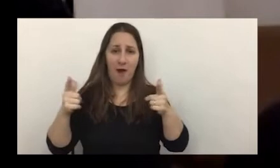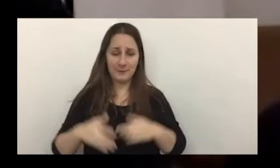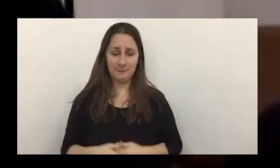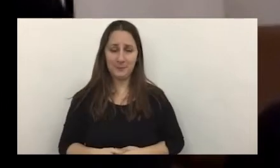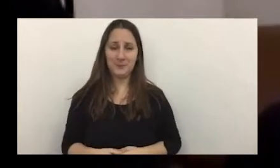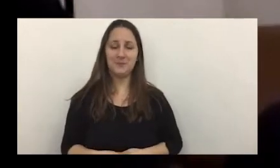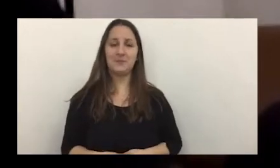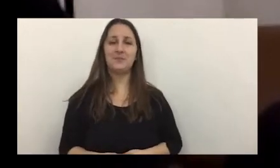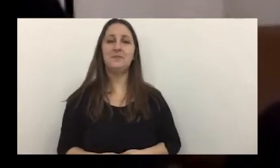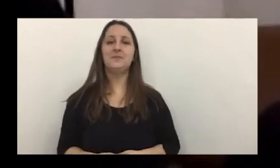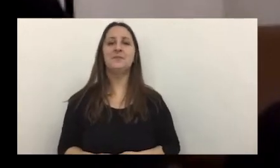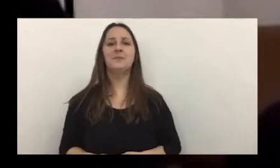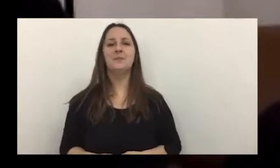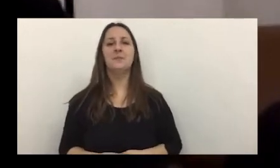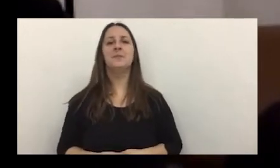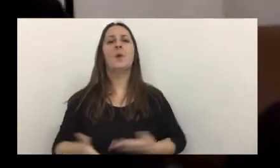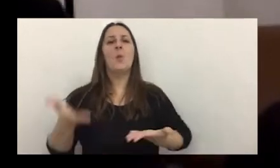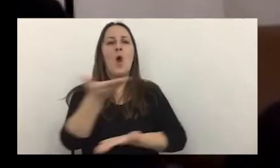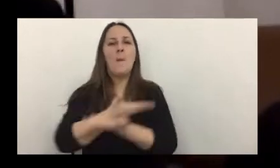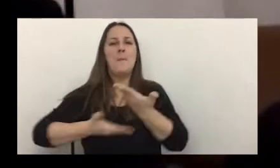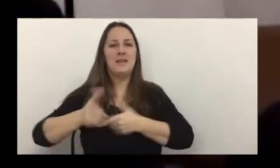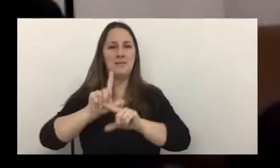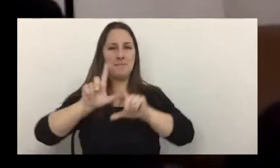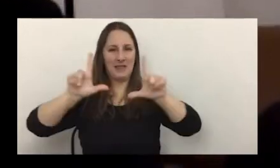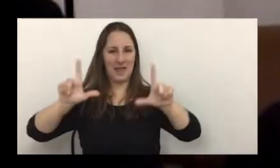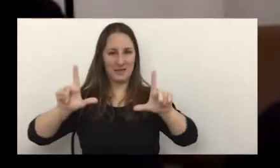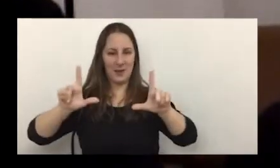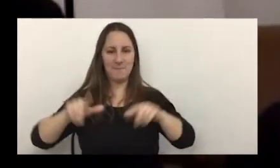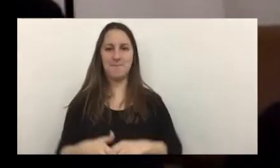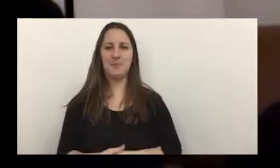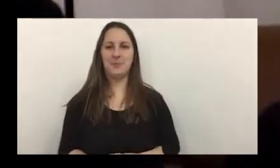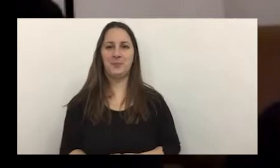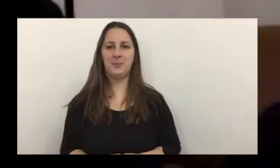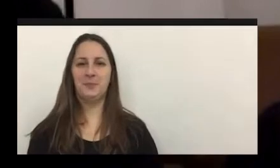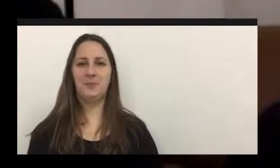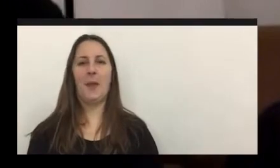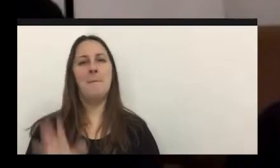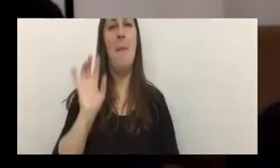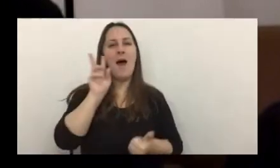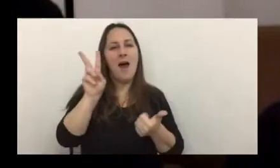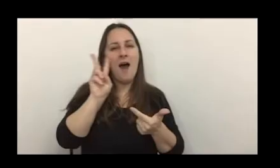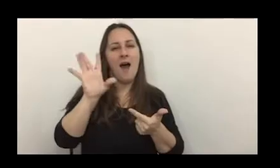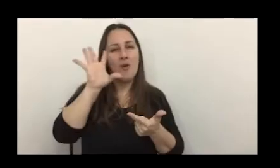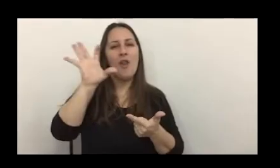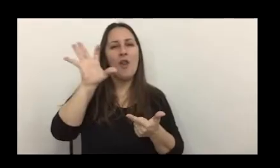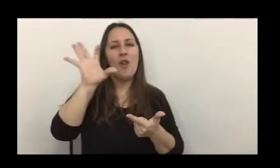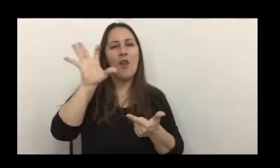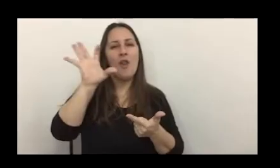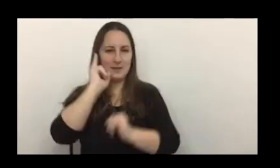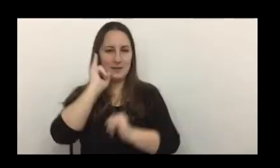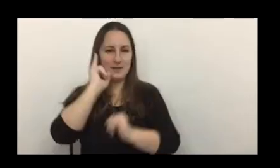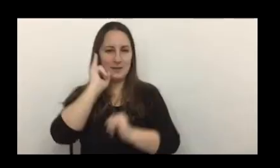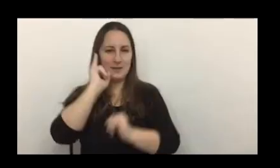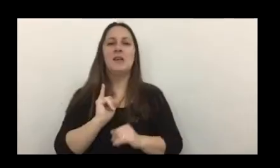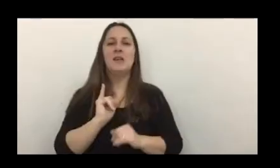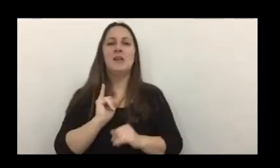Bueno, voy a compartir pantalla, simplemente para tener una guía de exposición, después se las